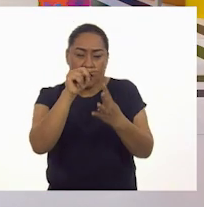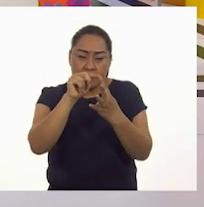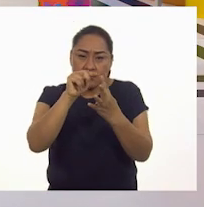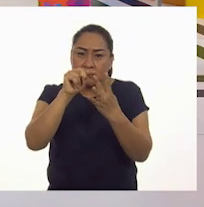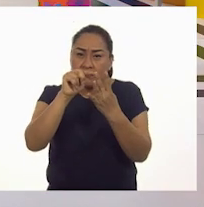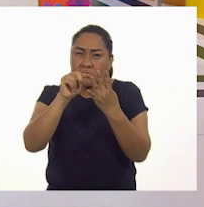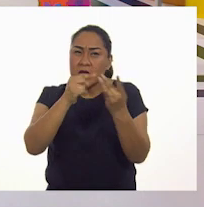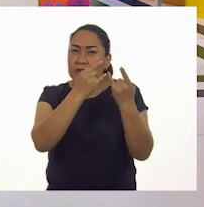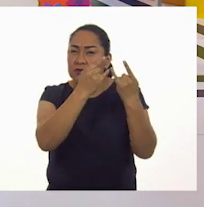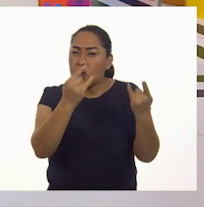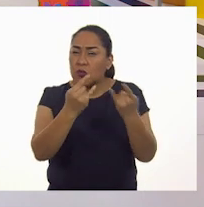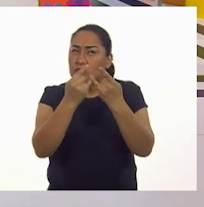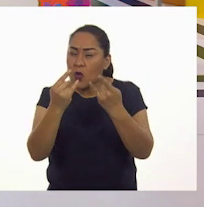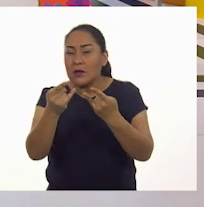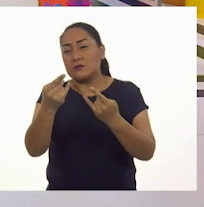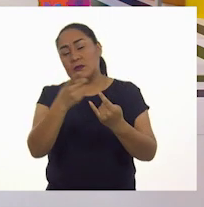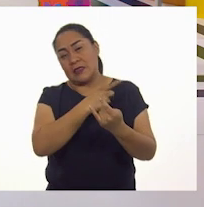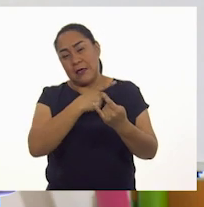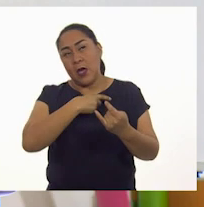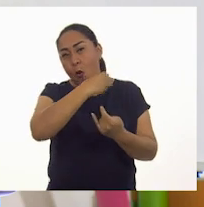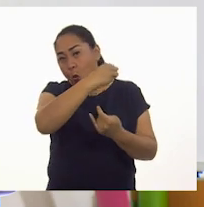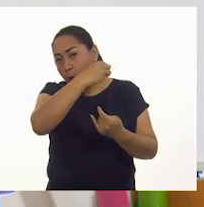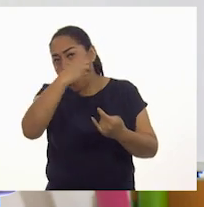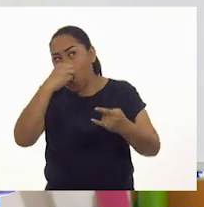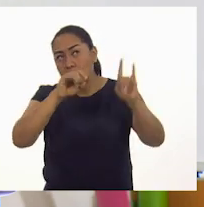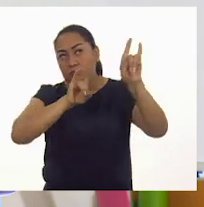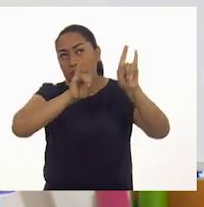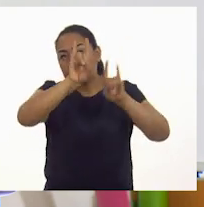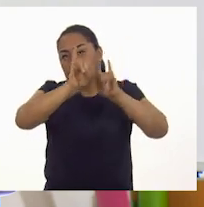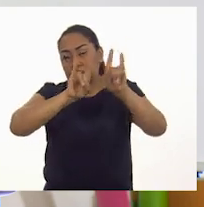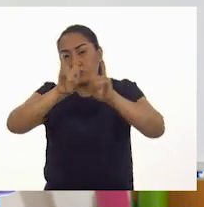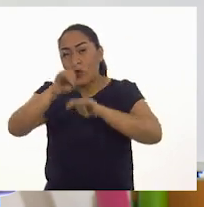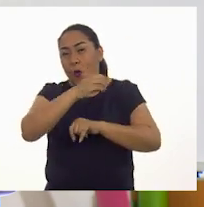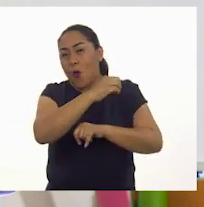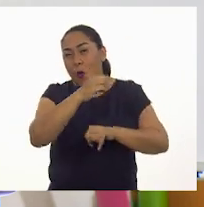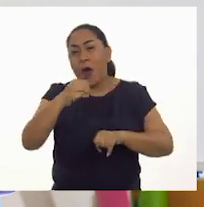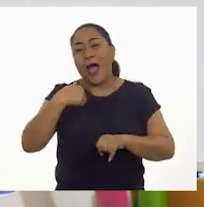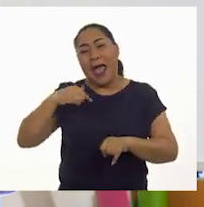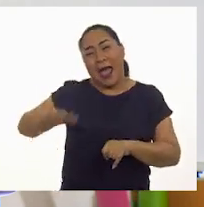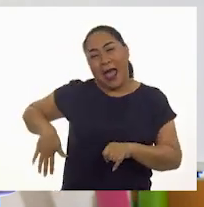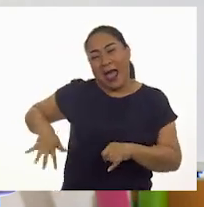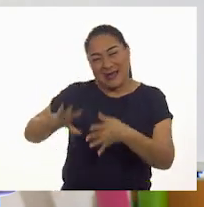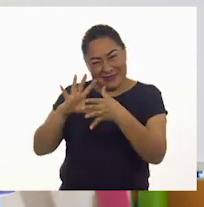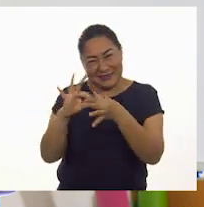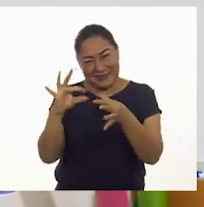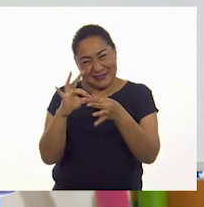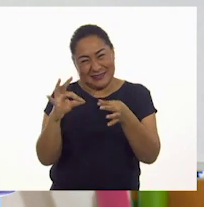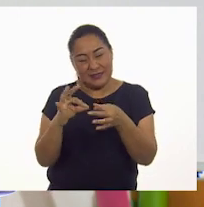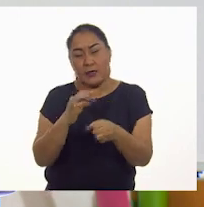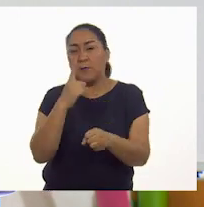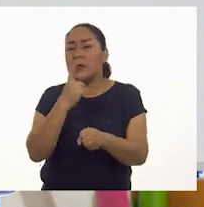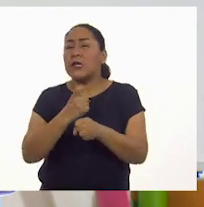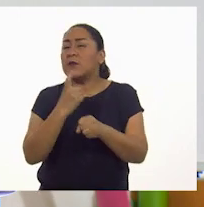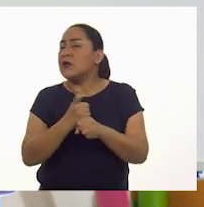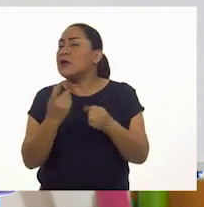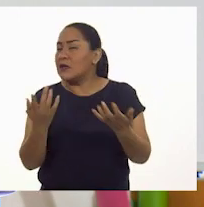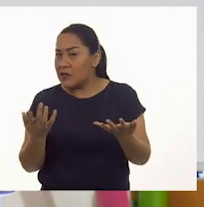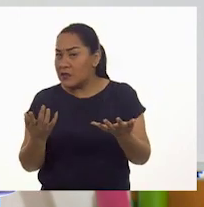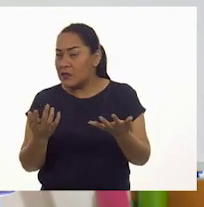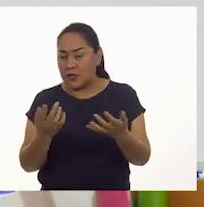las organizamos en el pizarrón? Las ordenamos por lo que comentamos hace rato. Paso número uno,